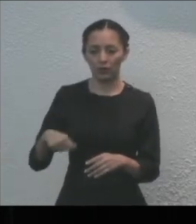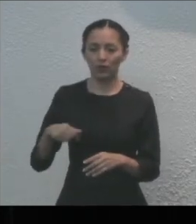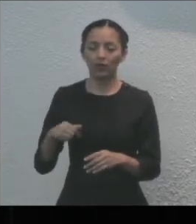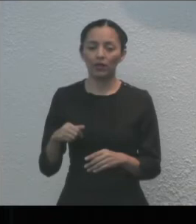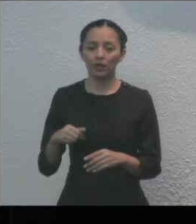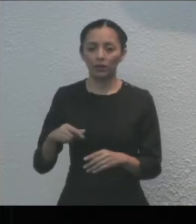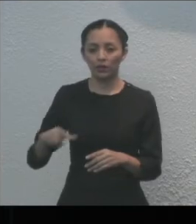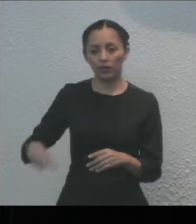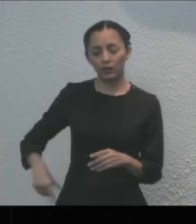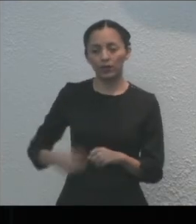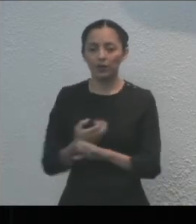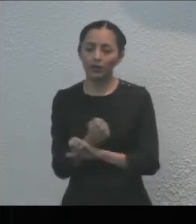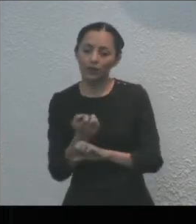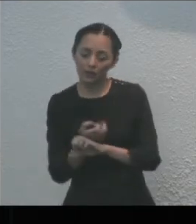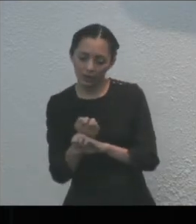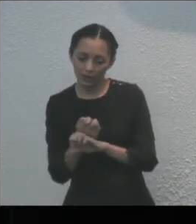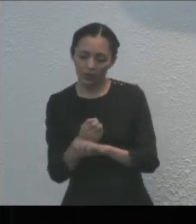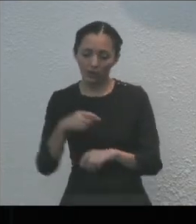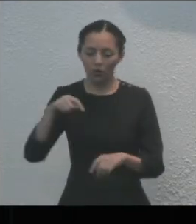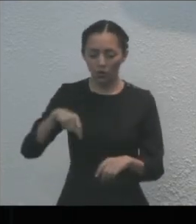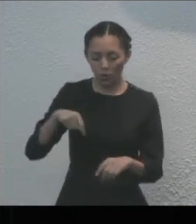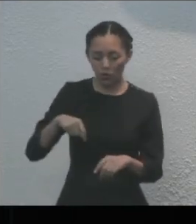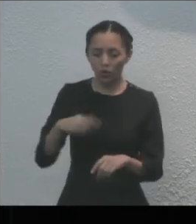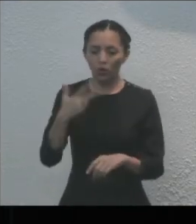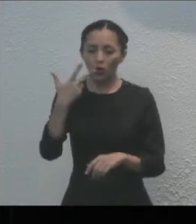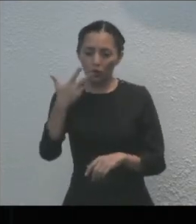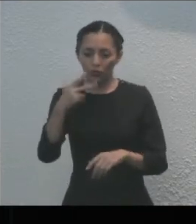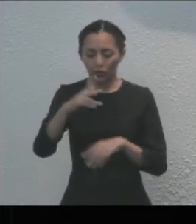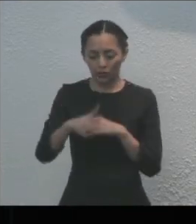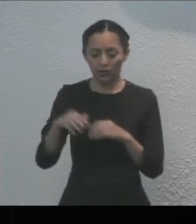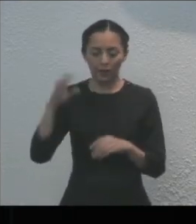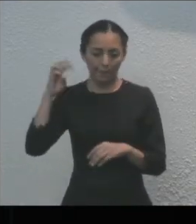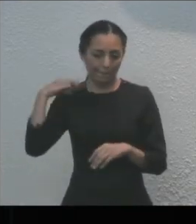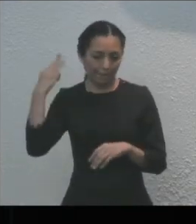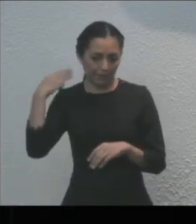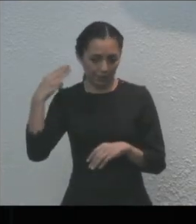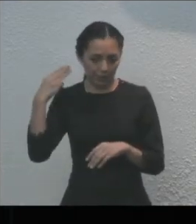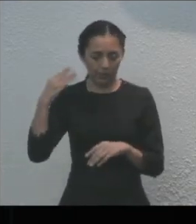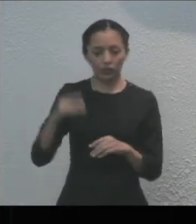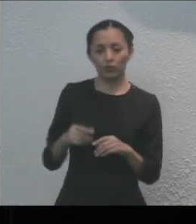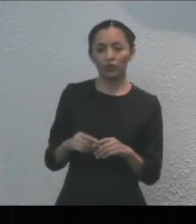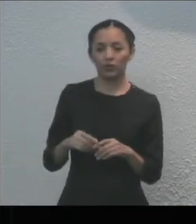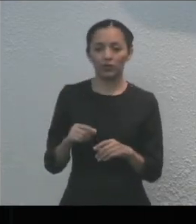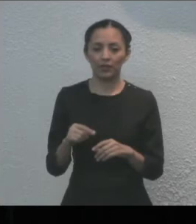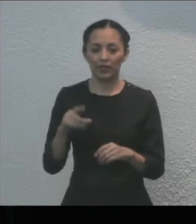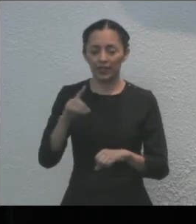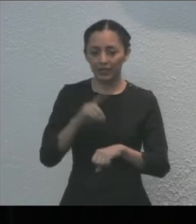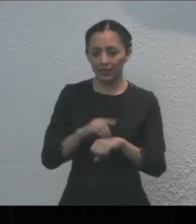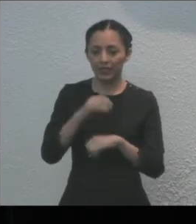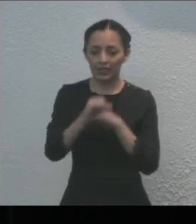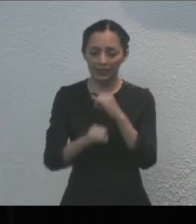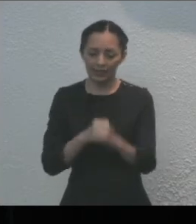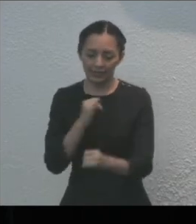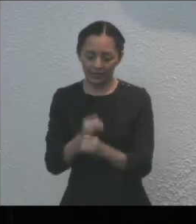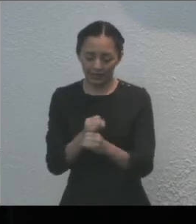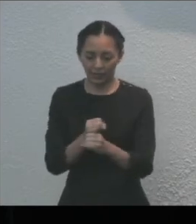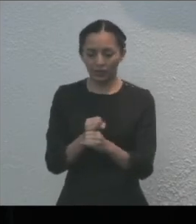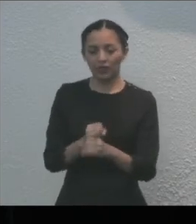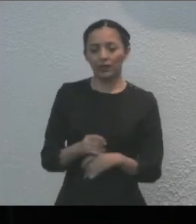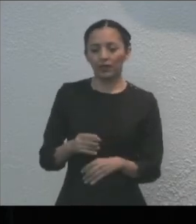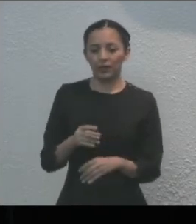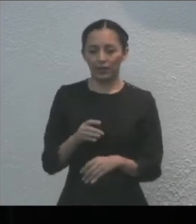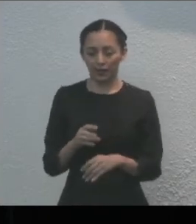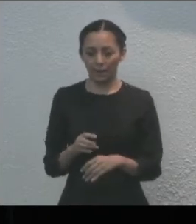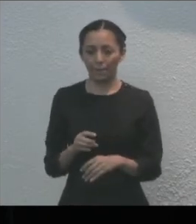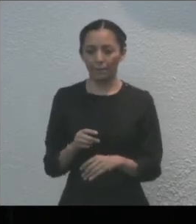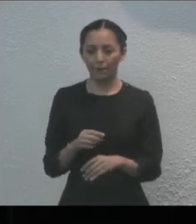fecha en que se conmemora el Día Internacional de la Mujer. La presente medalla será otorgada para los efectos de este decreto cada